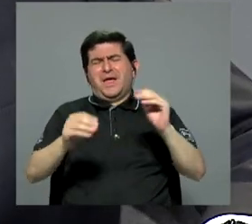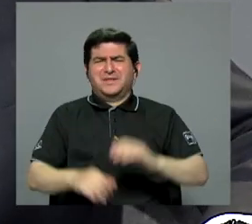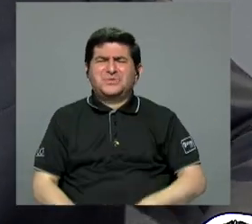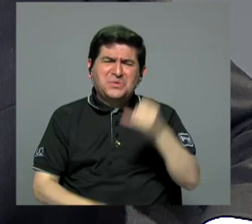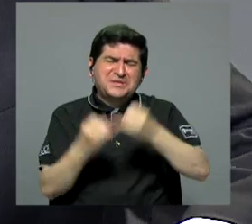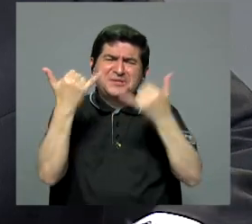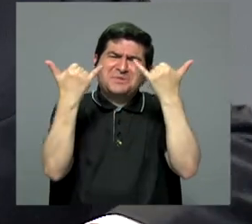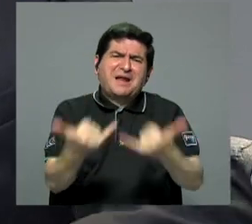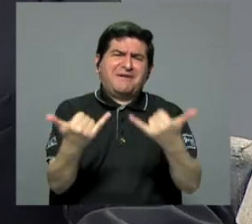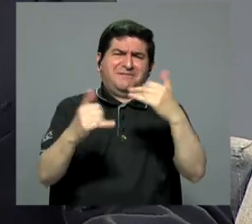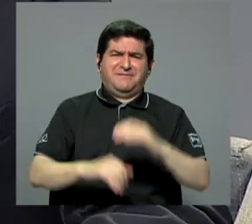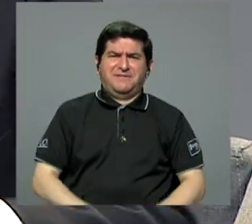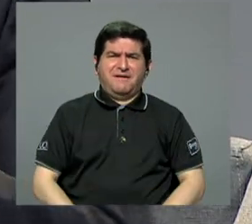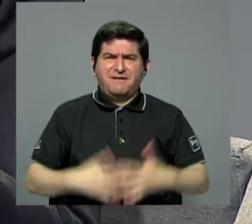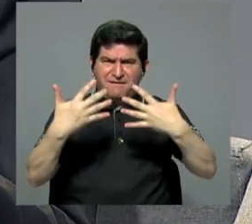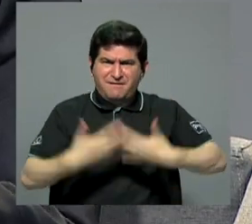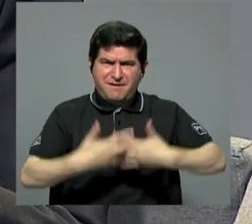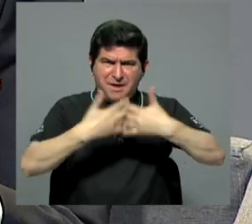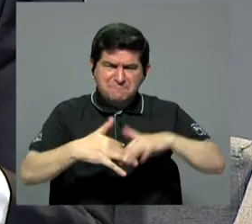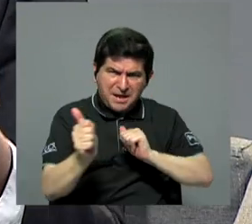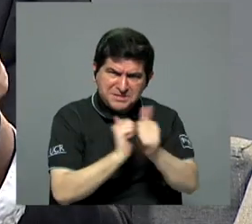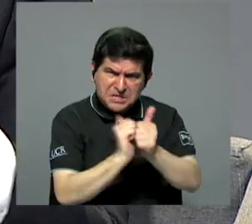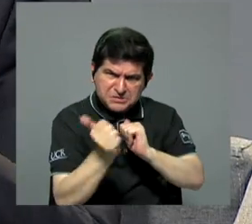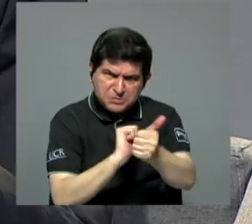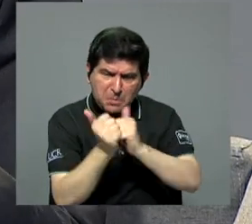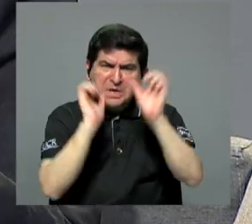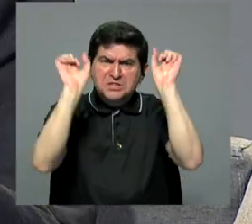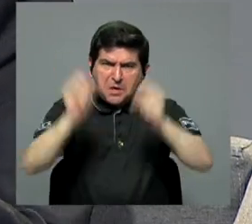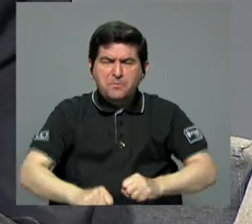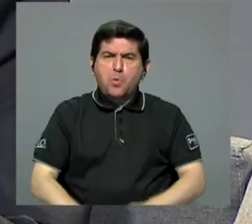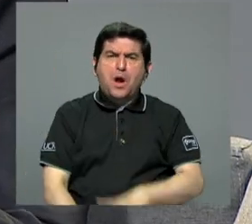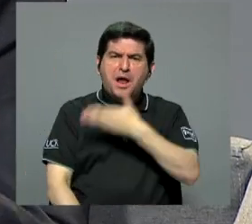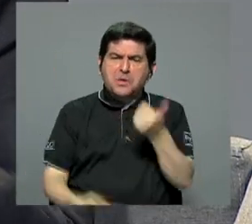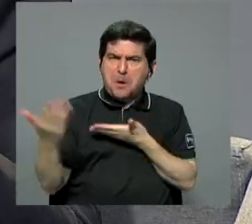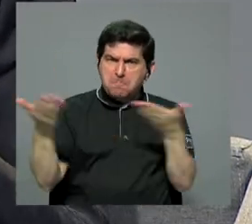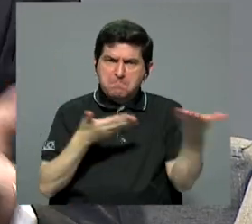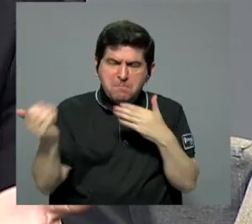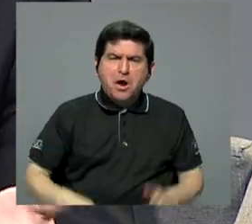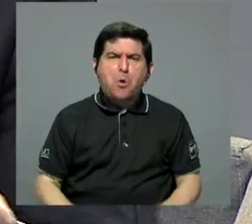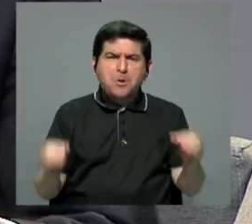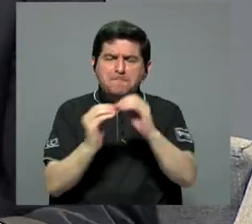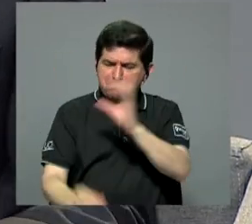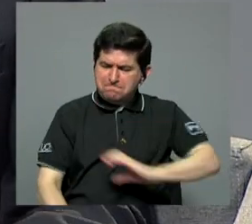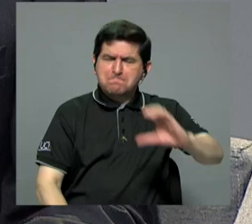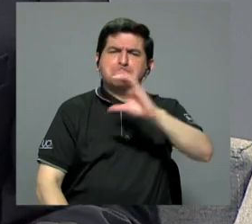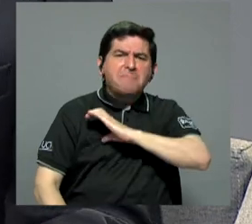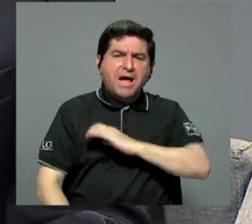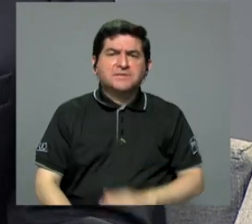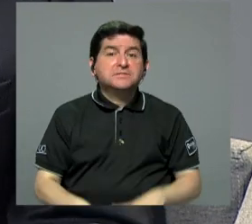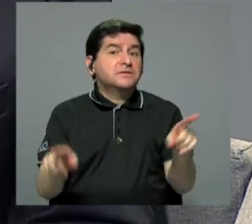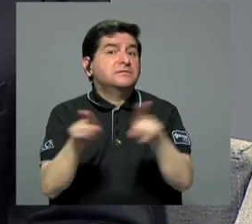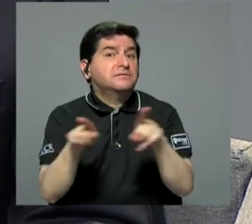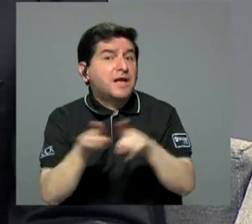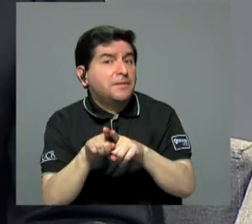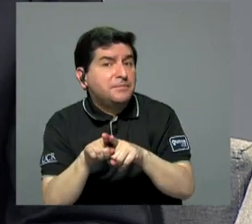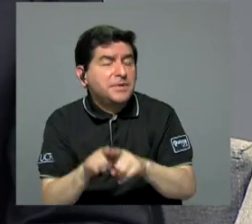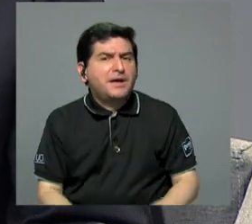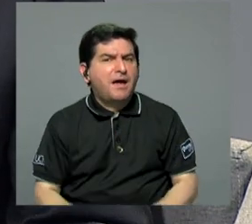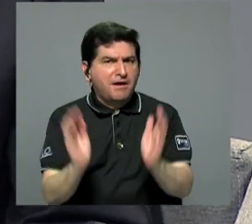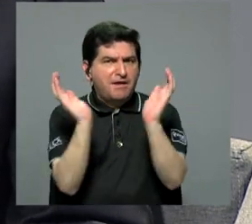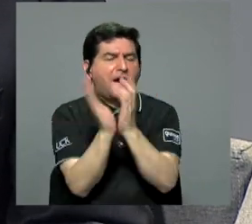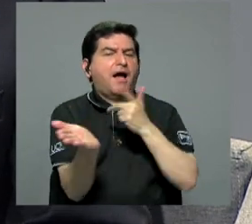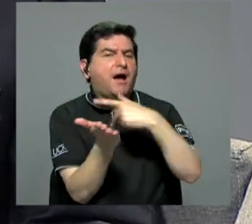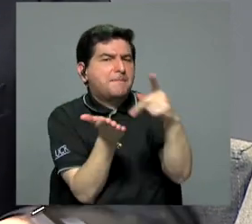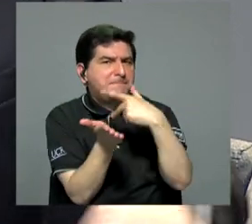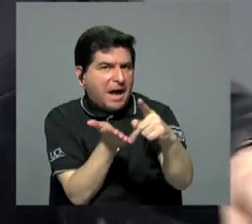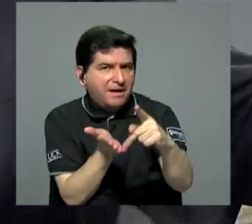ya hay que acabar con eso. Aquí hay empresas que compitiendo pueden dar mejores servicios de mayor calidad y además la caja